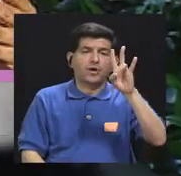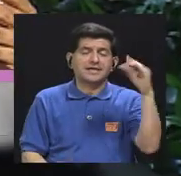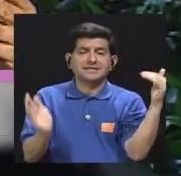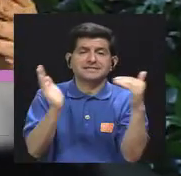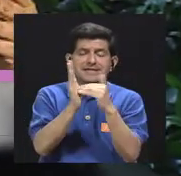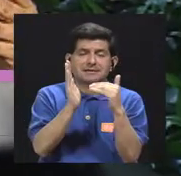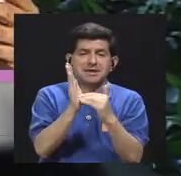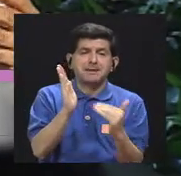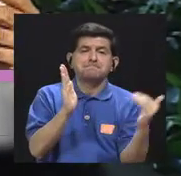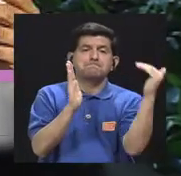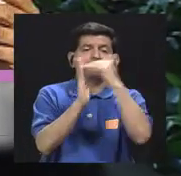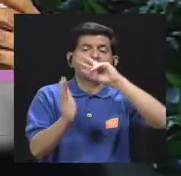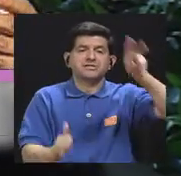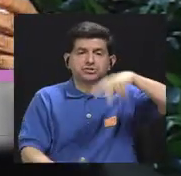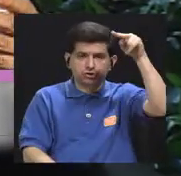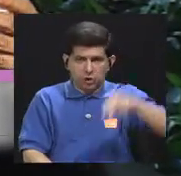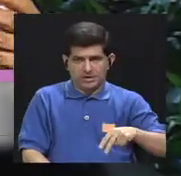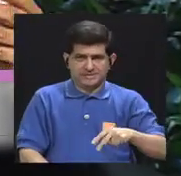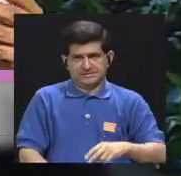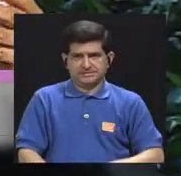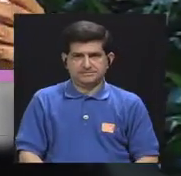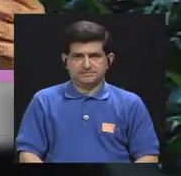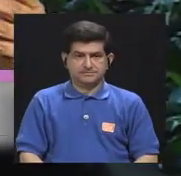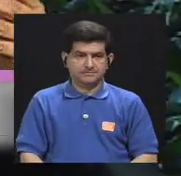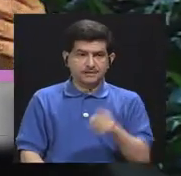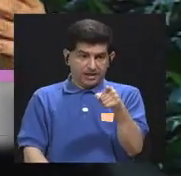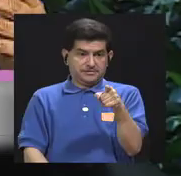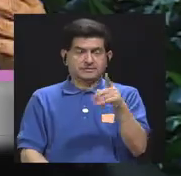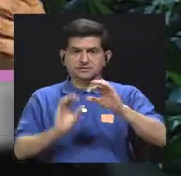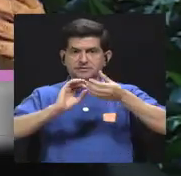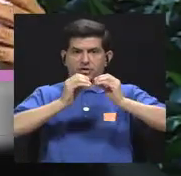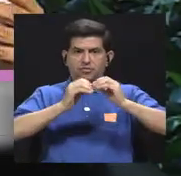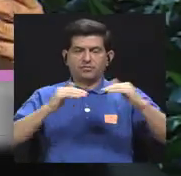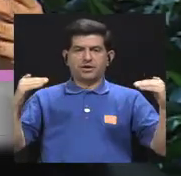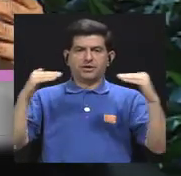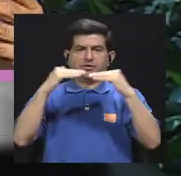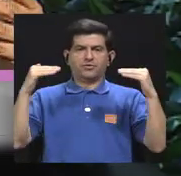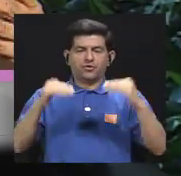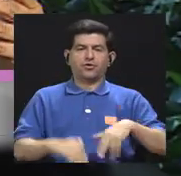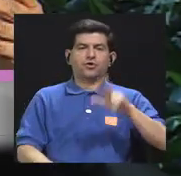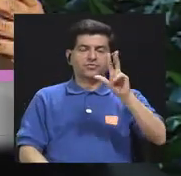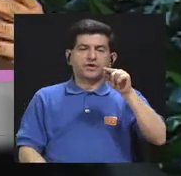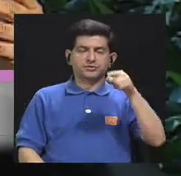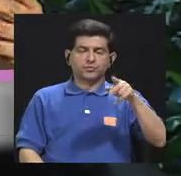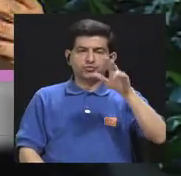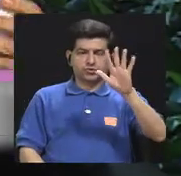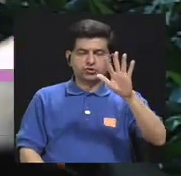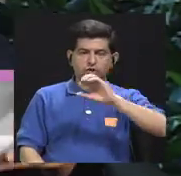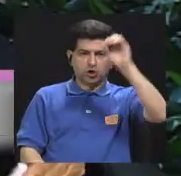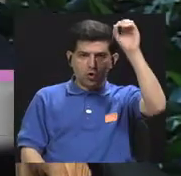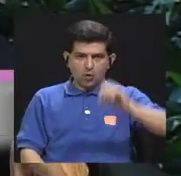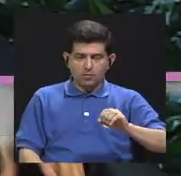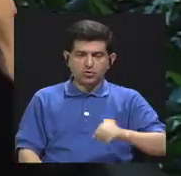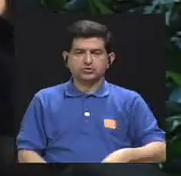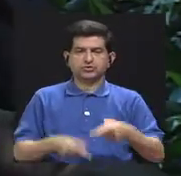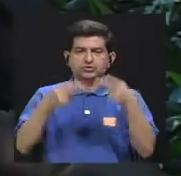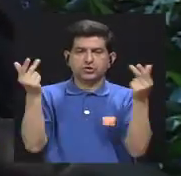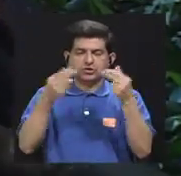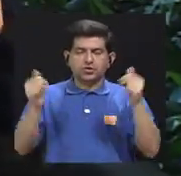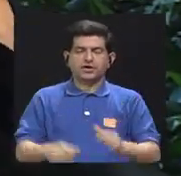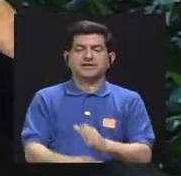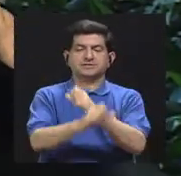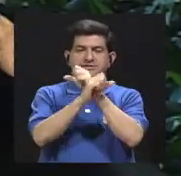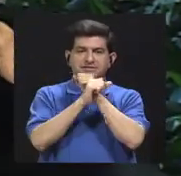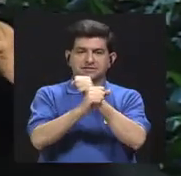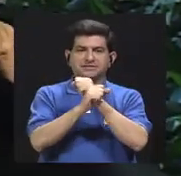mil millones de colones eso equivale a 3.5% del gasto de la